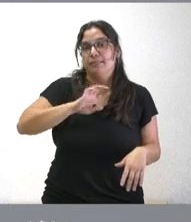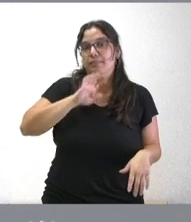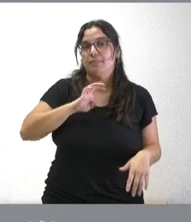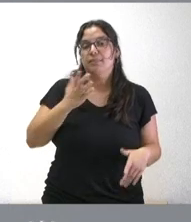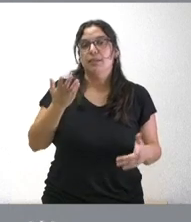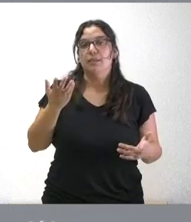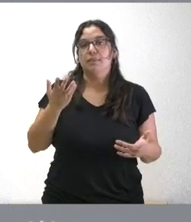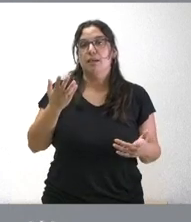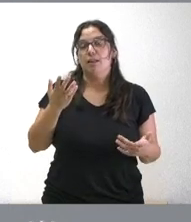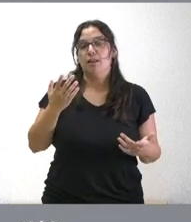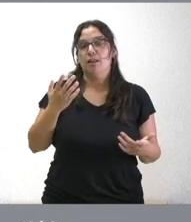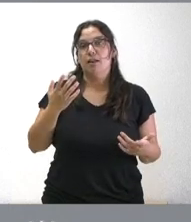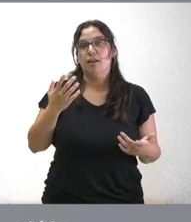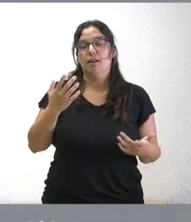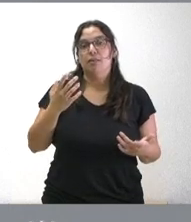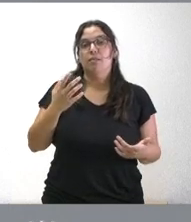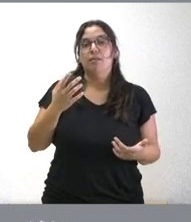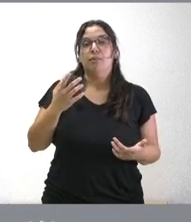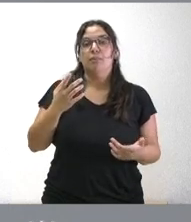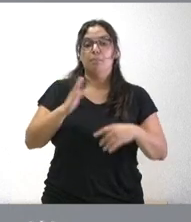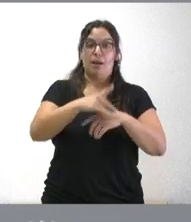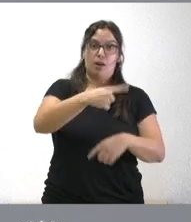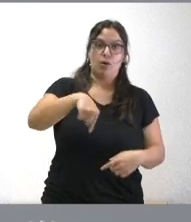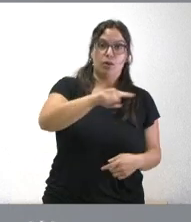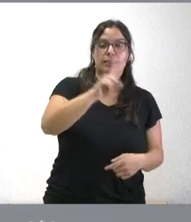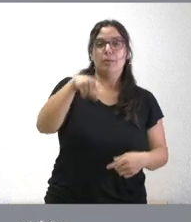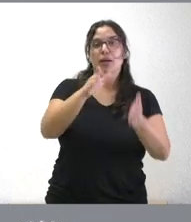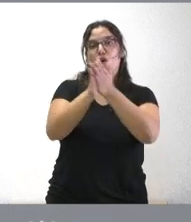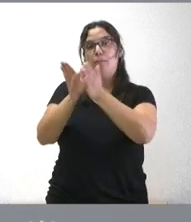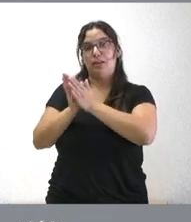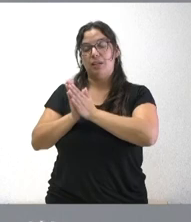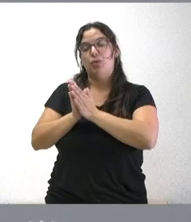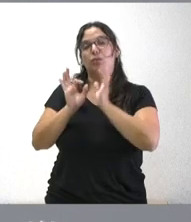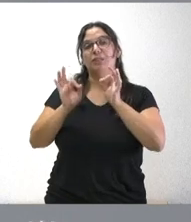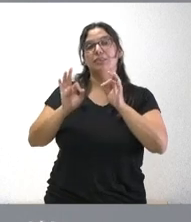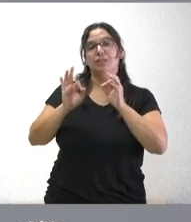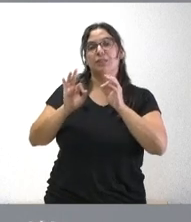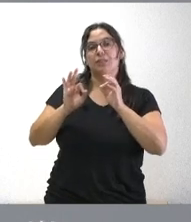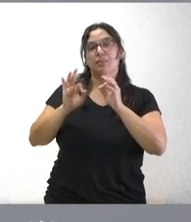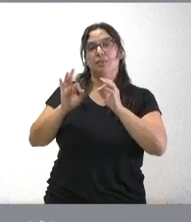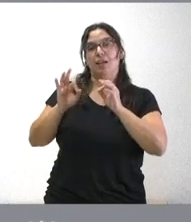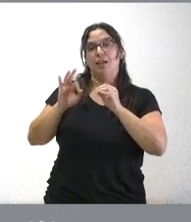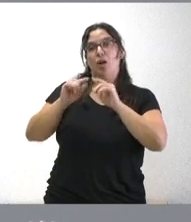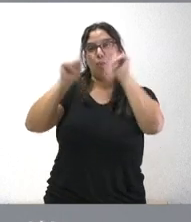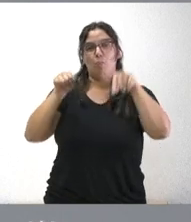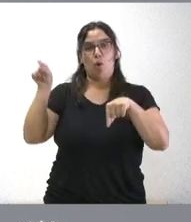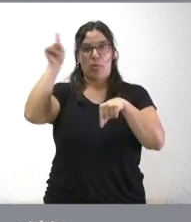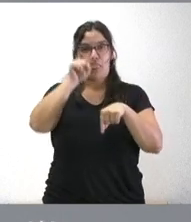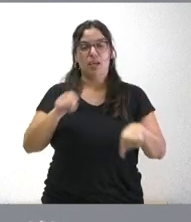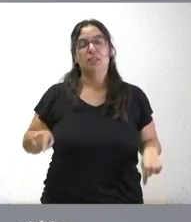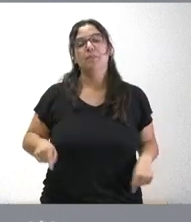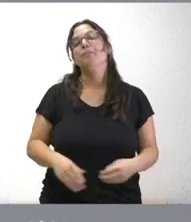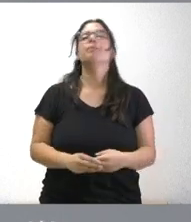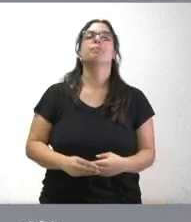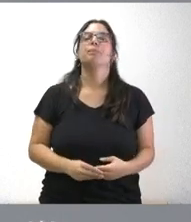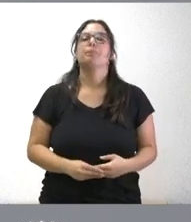a lo mejor, no solo para ustedes, sino también para sus compañeros en el ámbito local. Se cita en